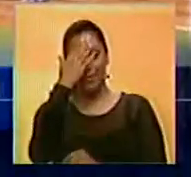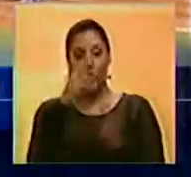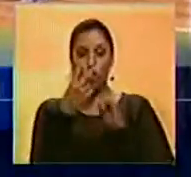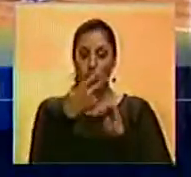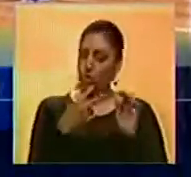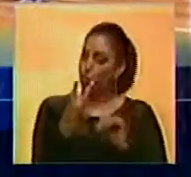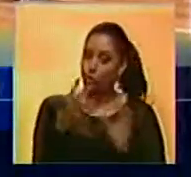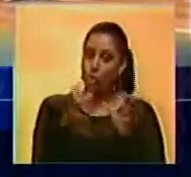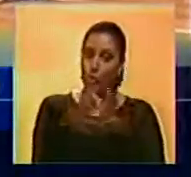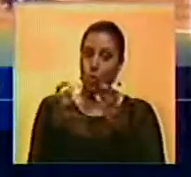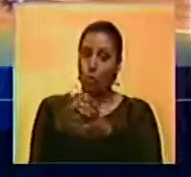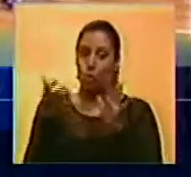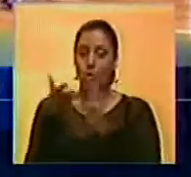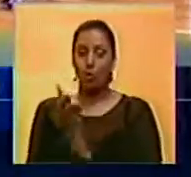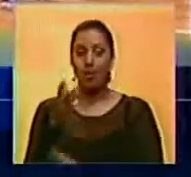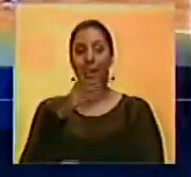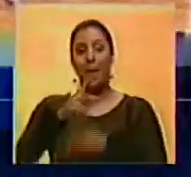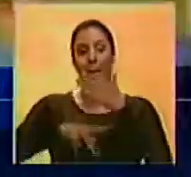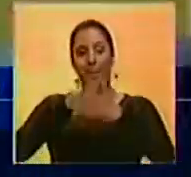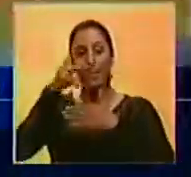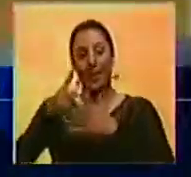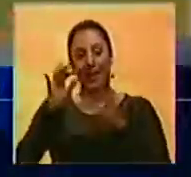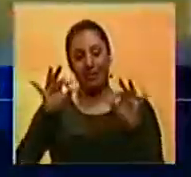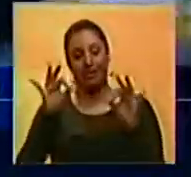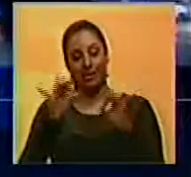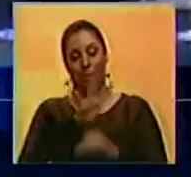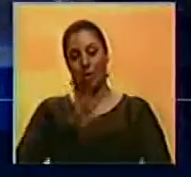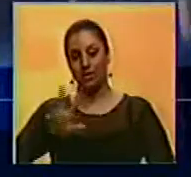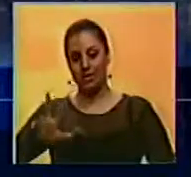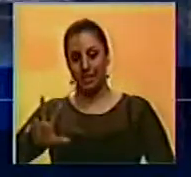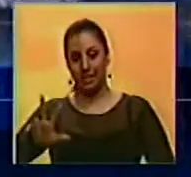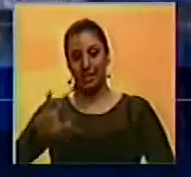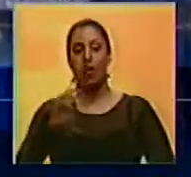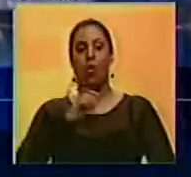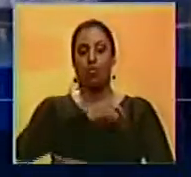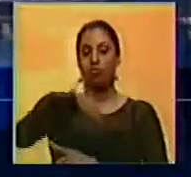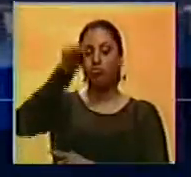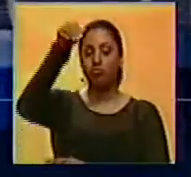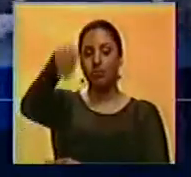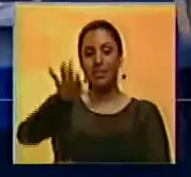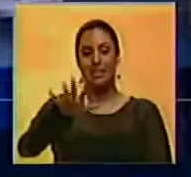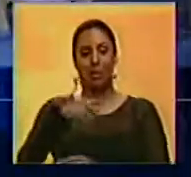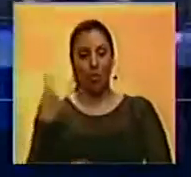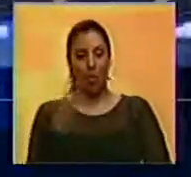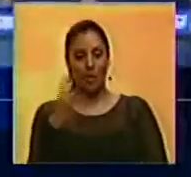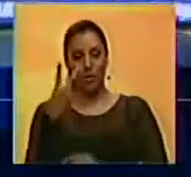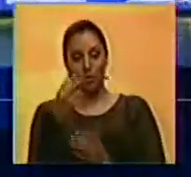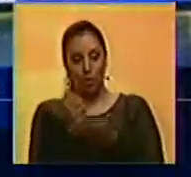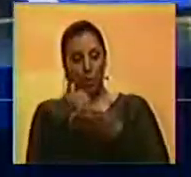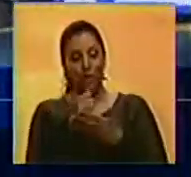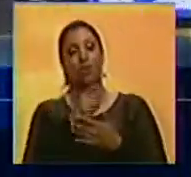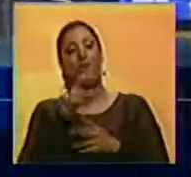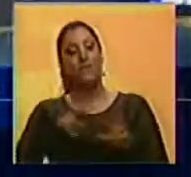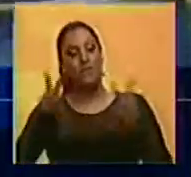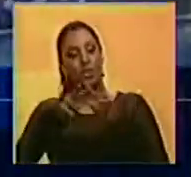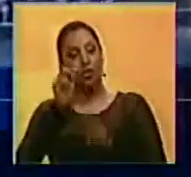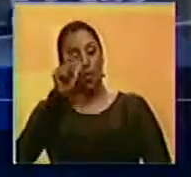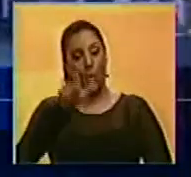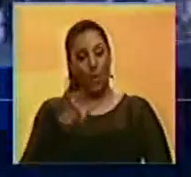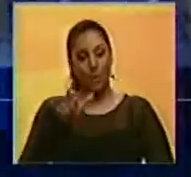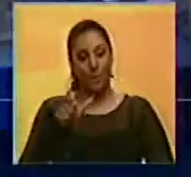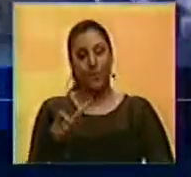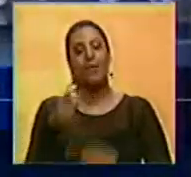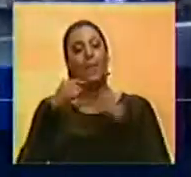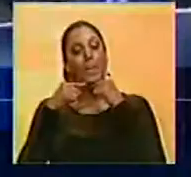episodios con Mario Lizón... ...en plan estelar al irse de 4-3 con Honrón cinco revolcadas y dos anotadas. La victoria fue para Stolme y